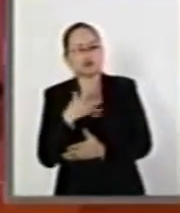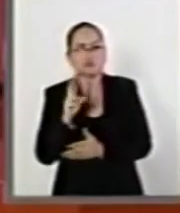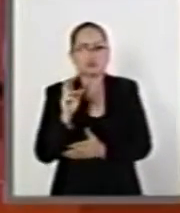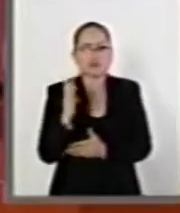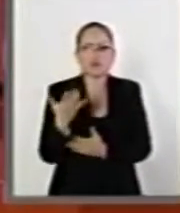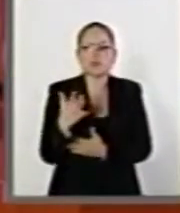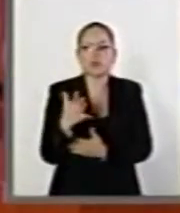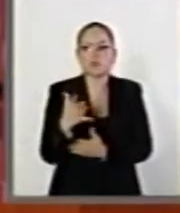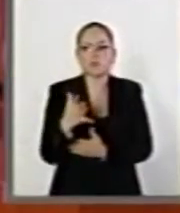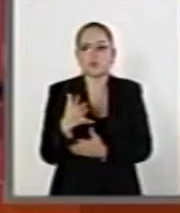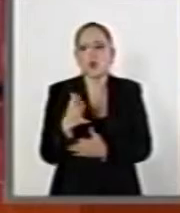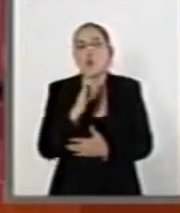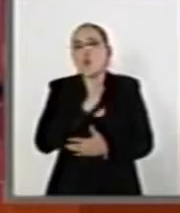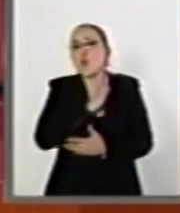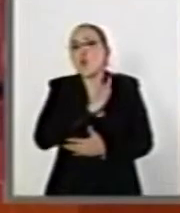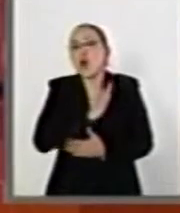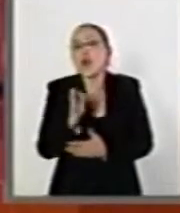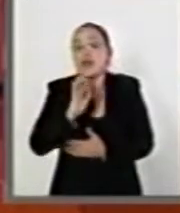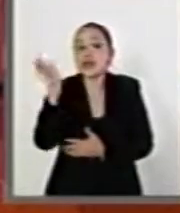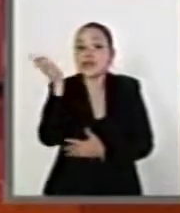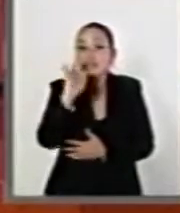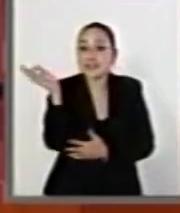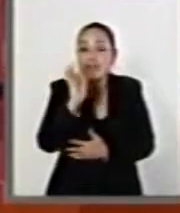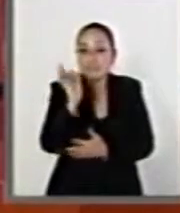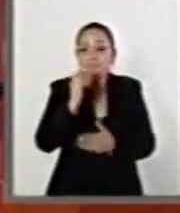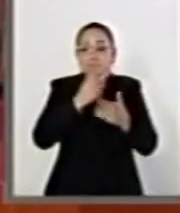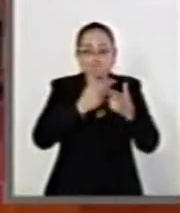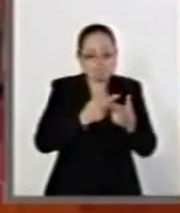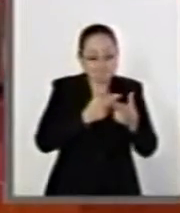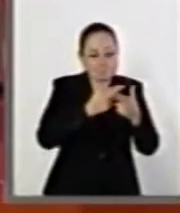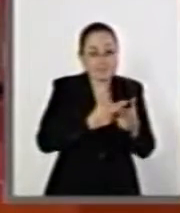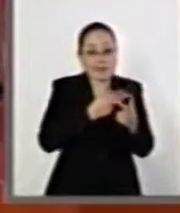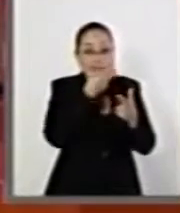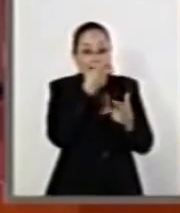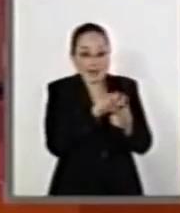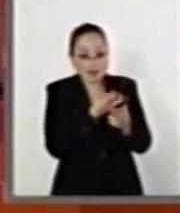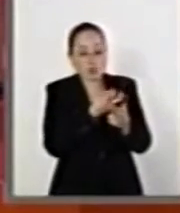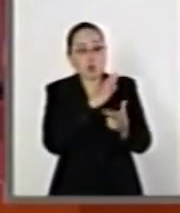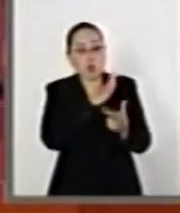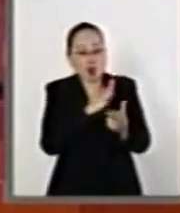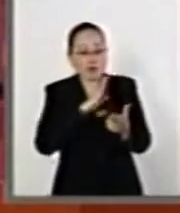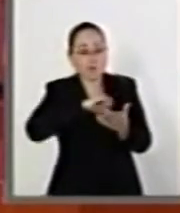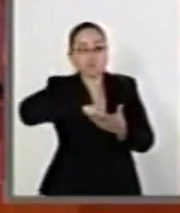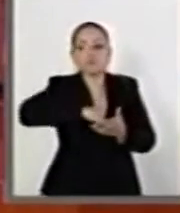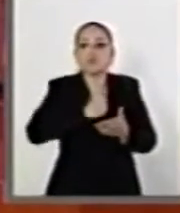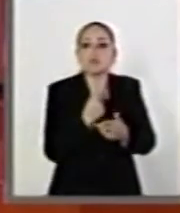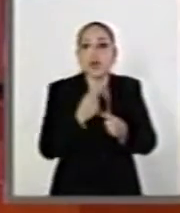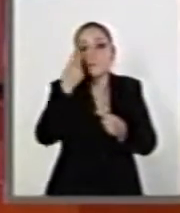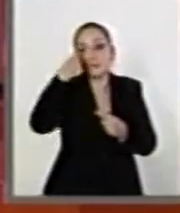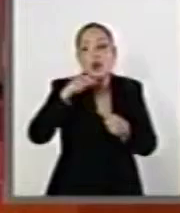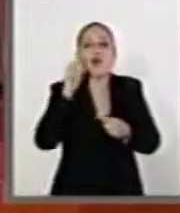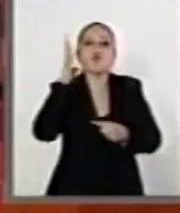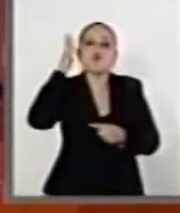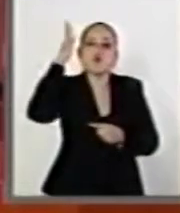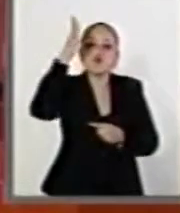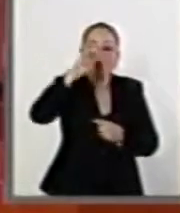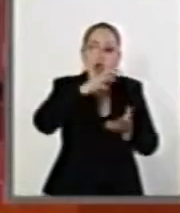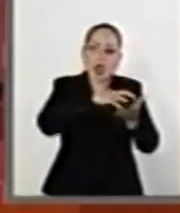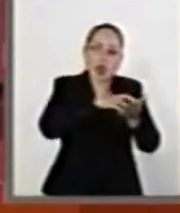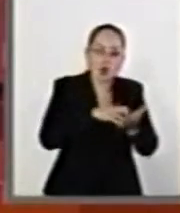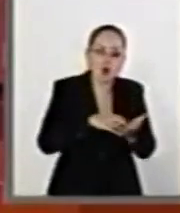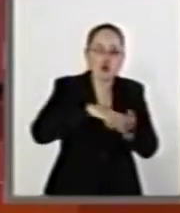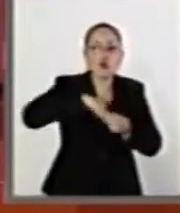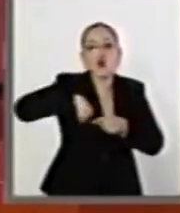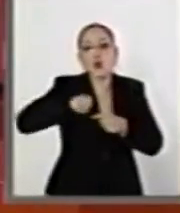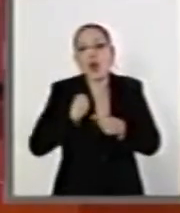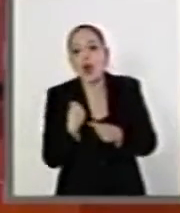haber algún excedente que sí pudiera conformar un ahorro de largo plazo y empezara